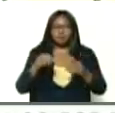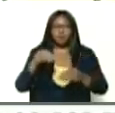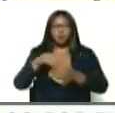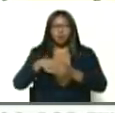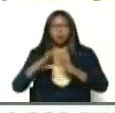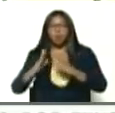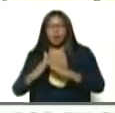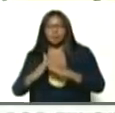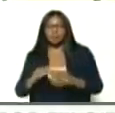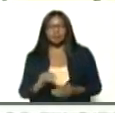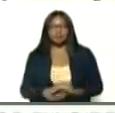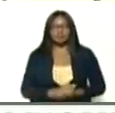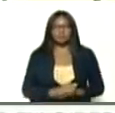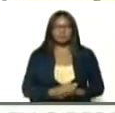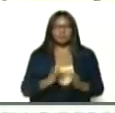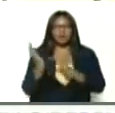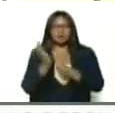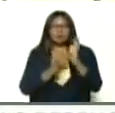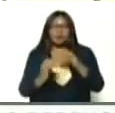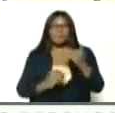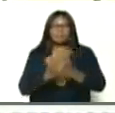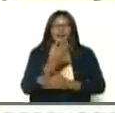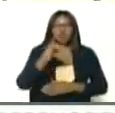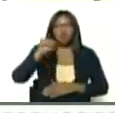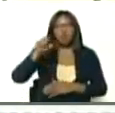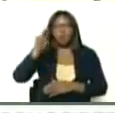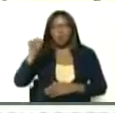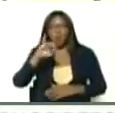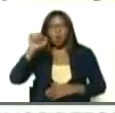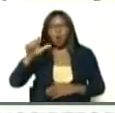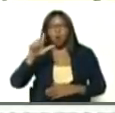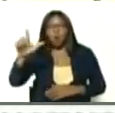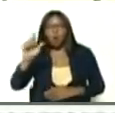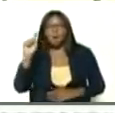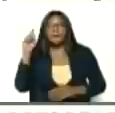abril, mayo, junio, julio,